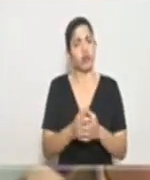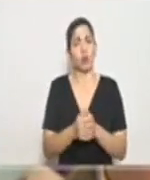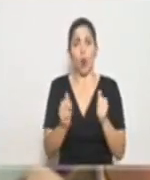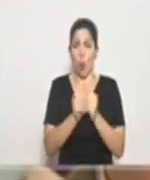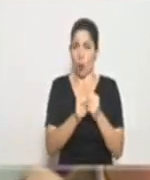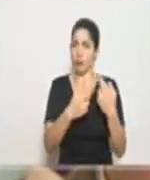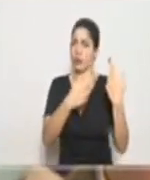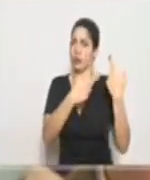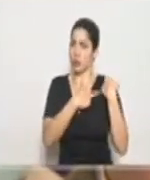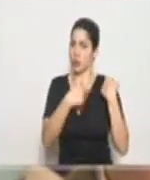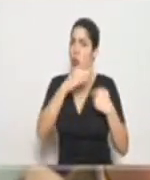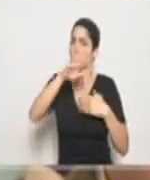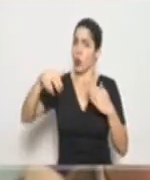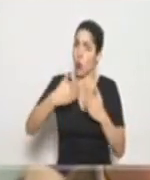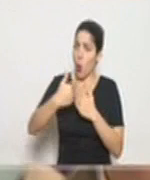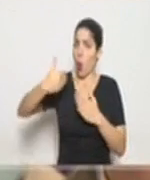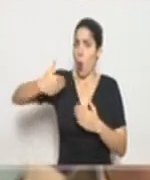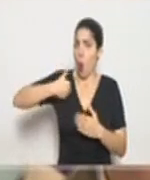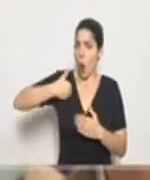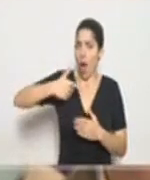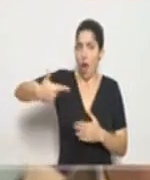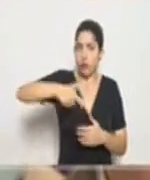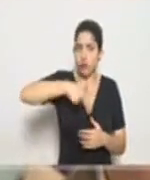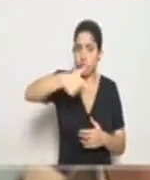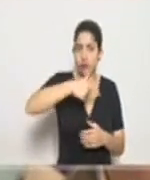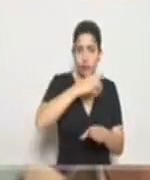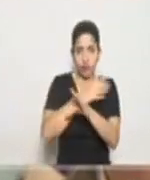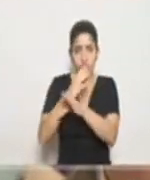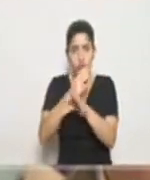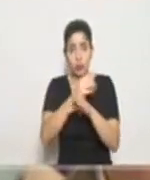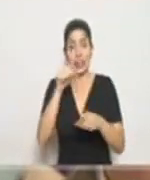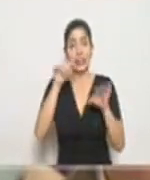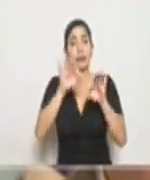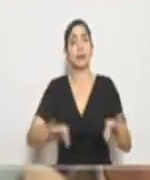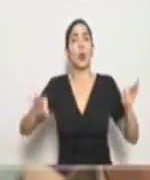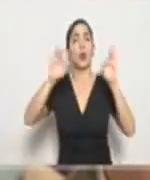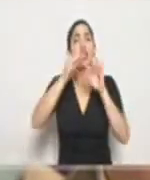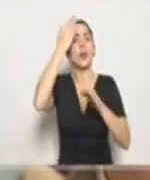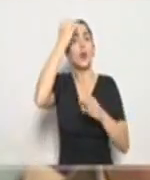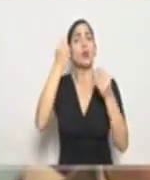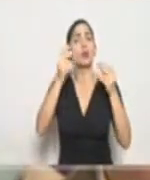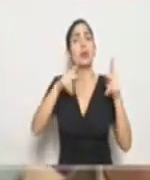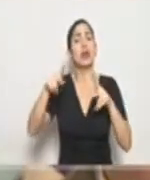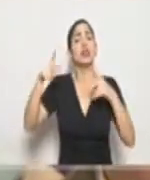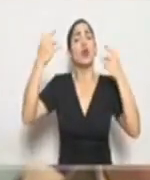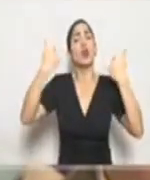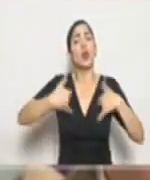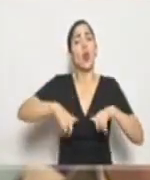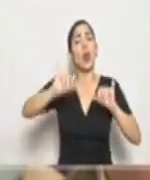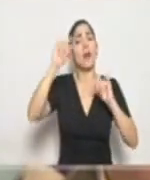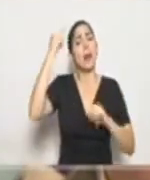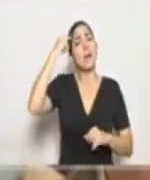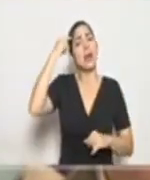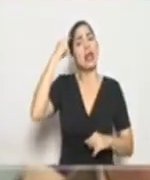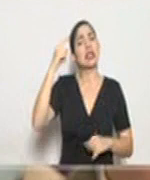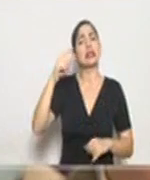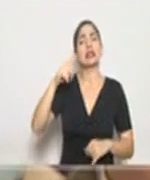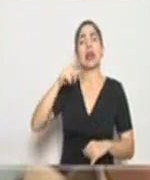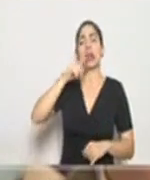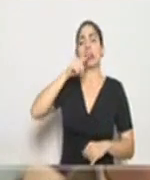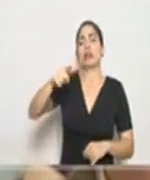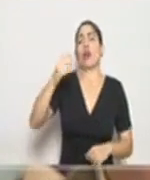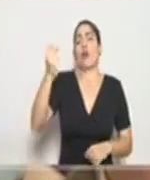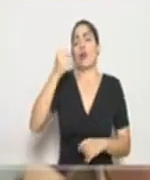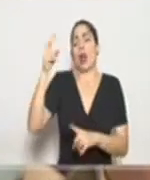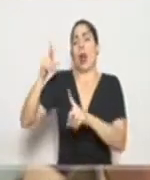responsabilidad que tenemos los unos con los otros y eso es importante porque mucha gente sigue pensando en medidas extremas